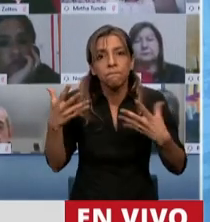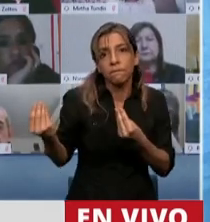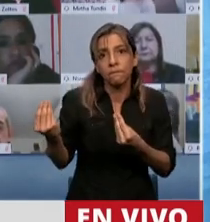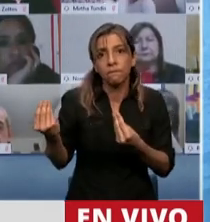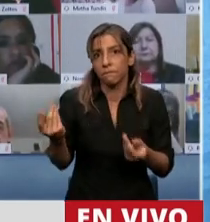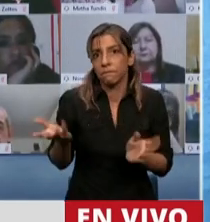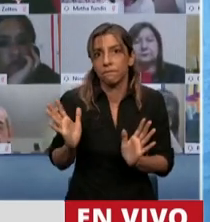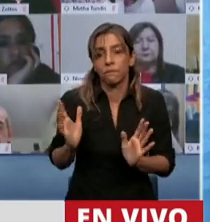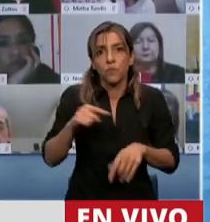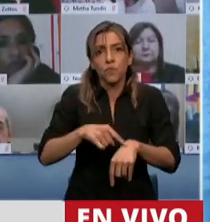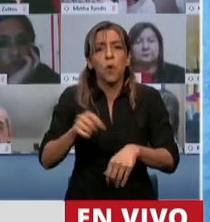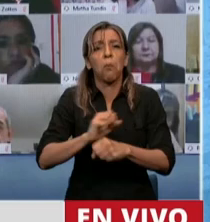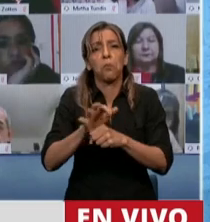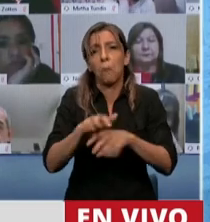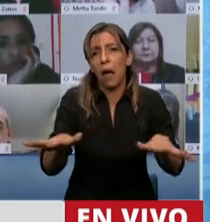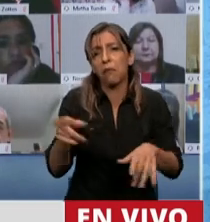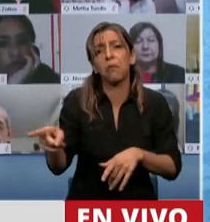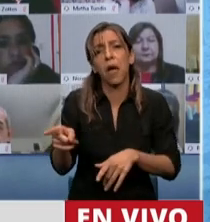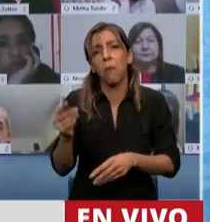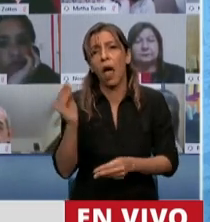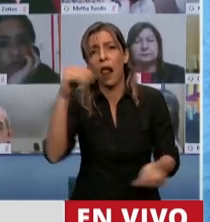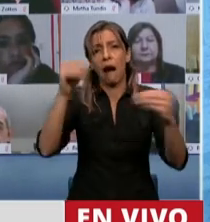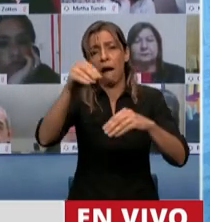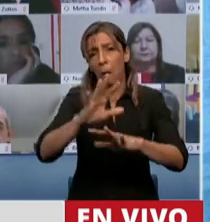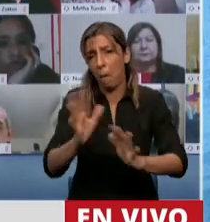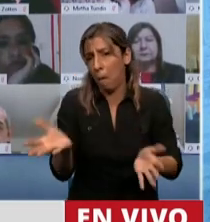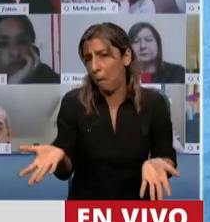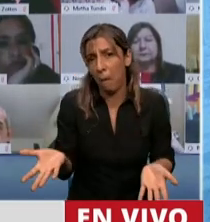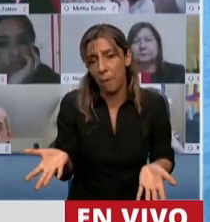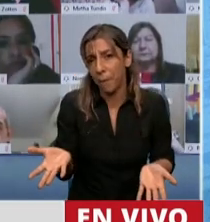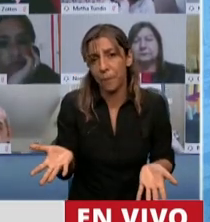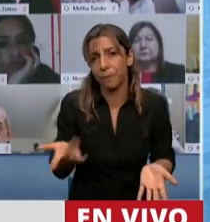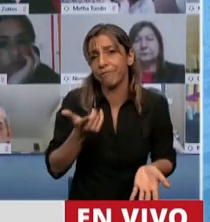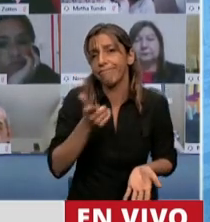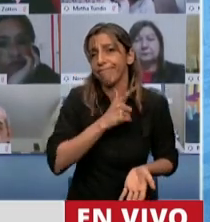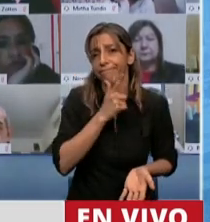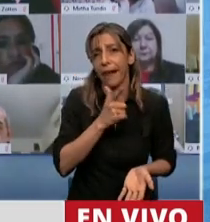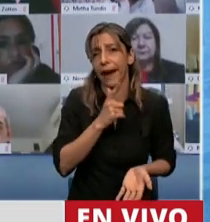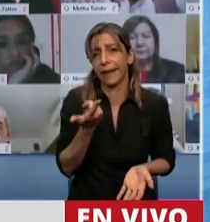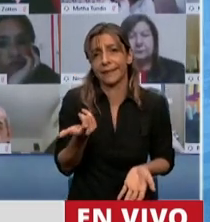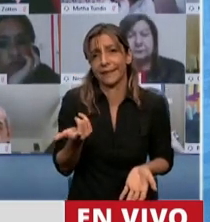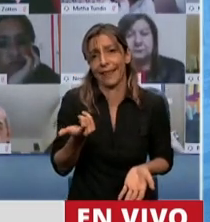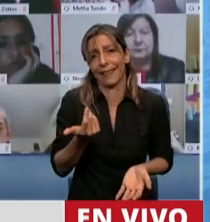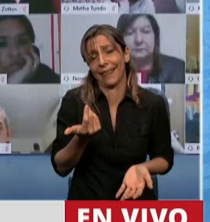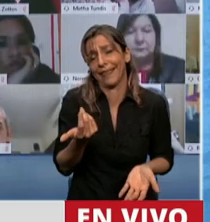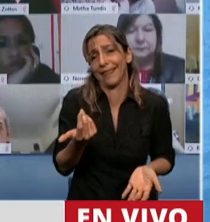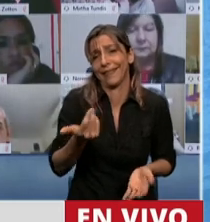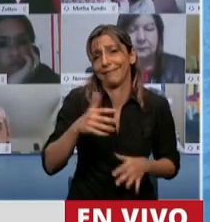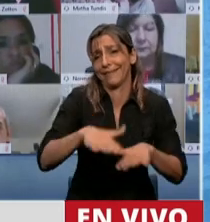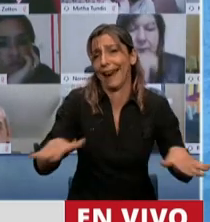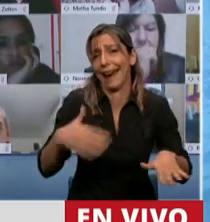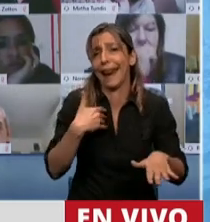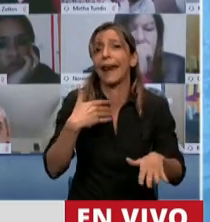argumentos que no tienen ni ton ni son. Parecen casi infantiles como le debe estar pareciendo infantil a mucha gente que